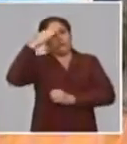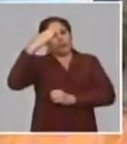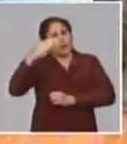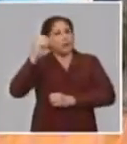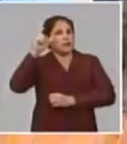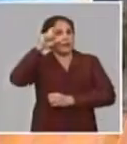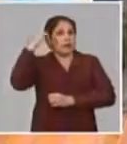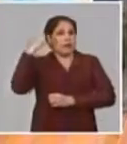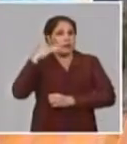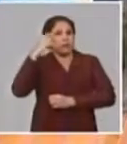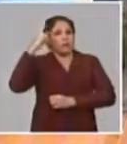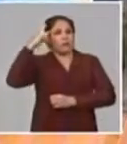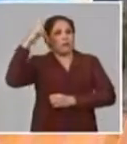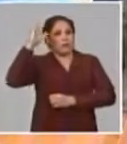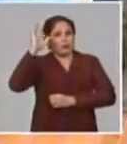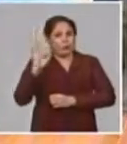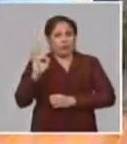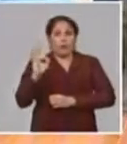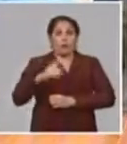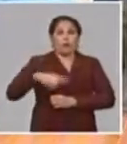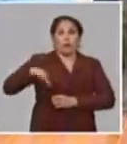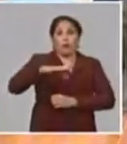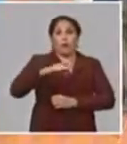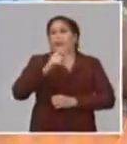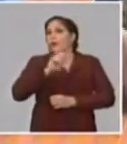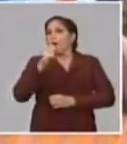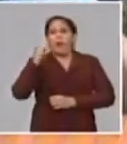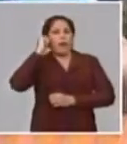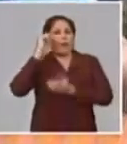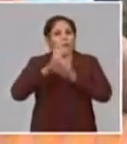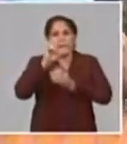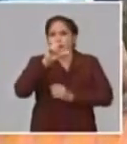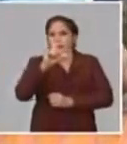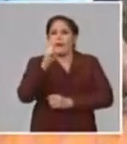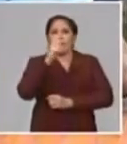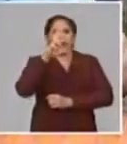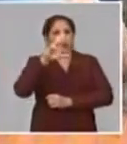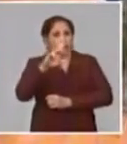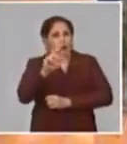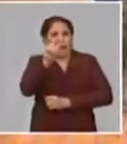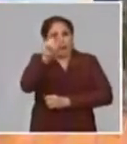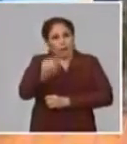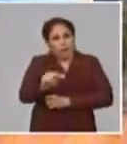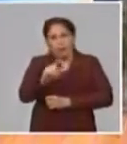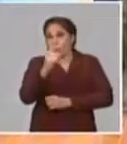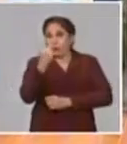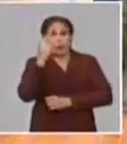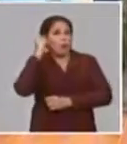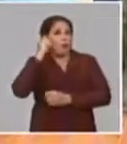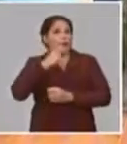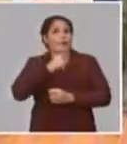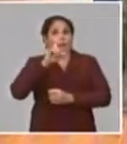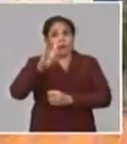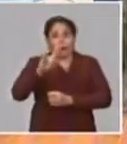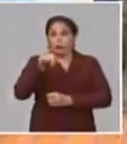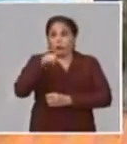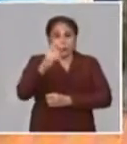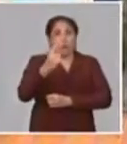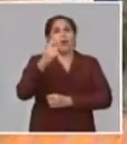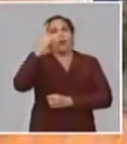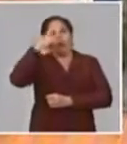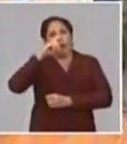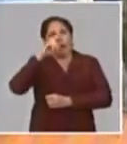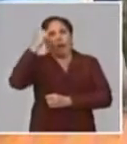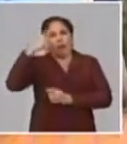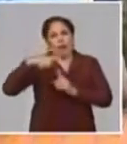incluso de todos los factores, con esa integración que no es solo los CDR, la Federación, la FEU, es también la ANAP,